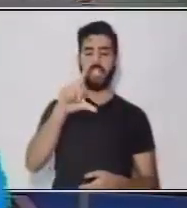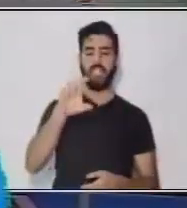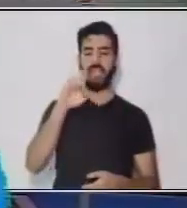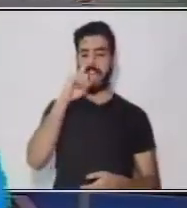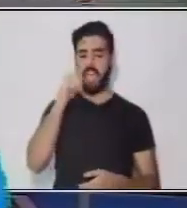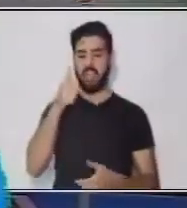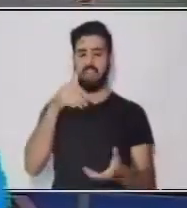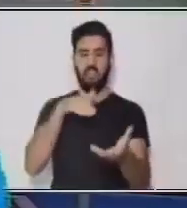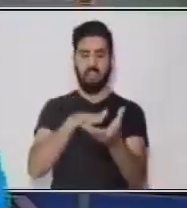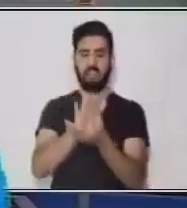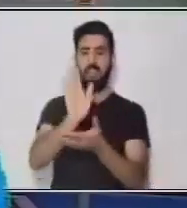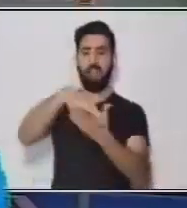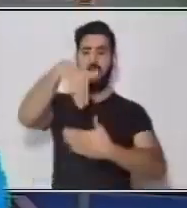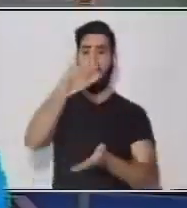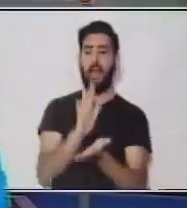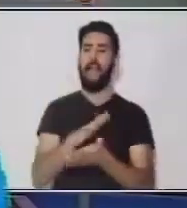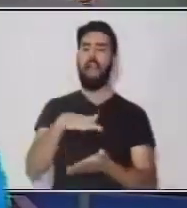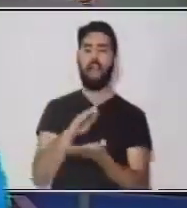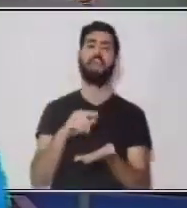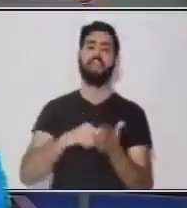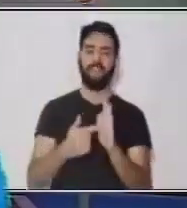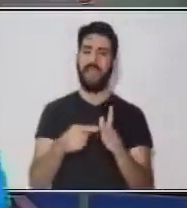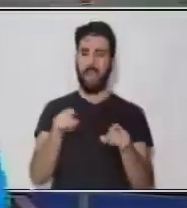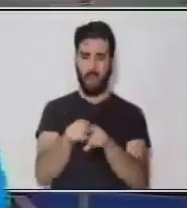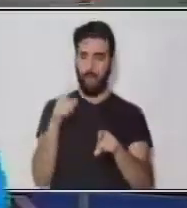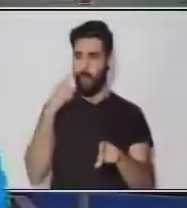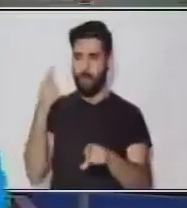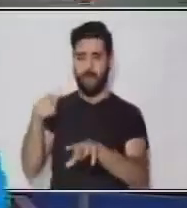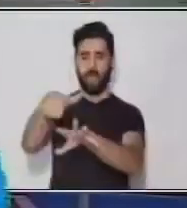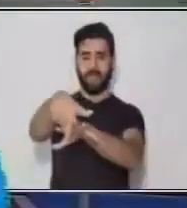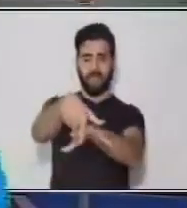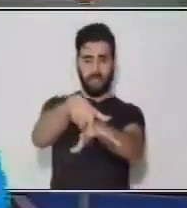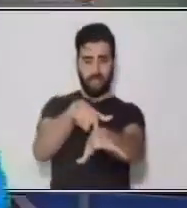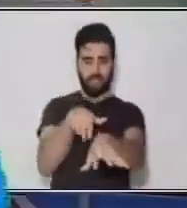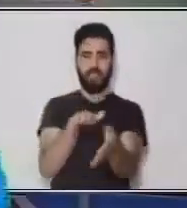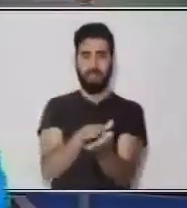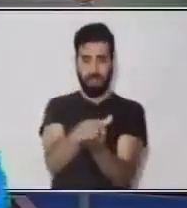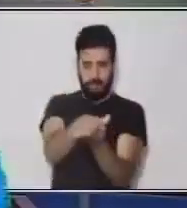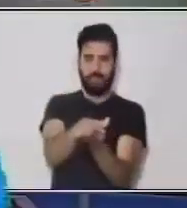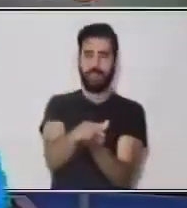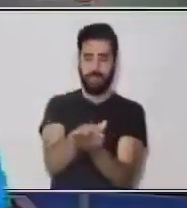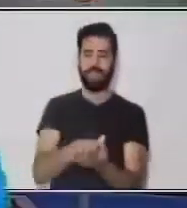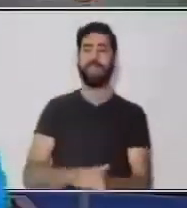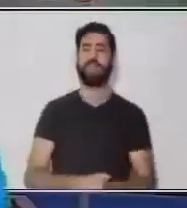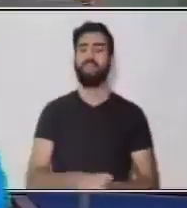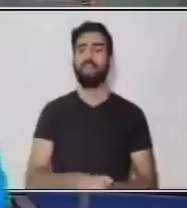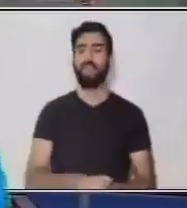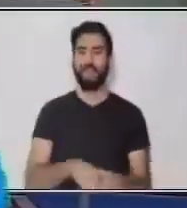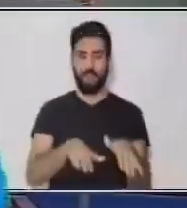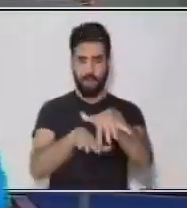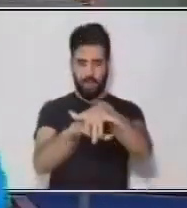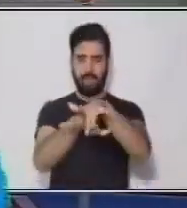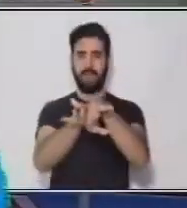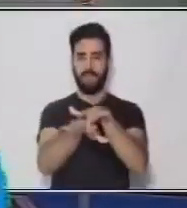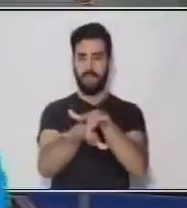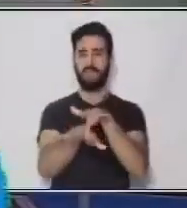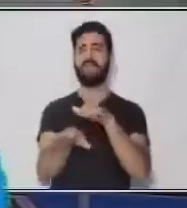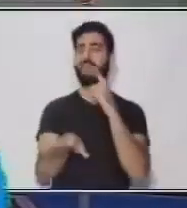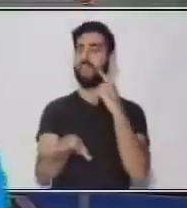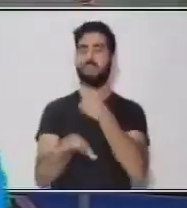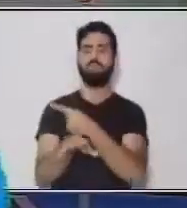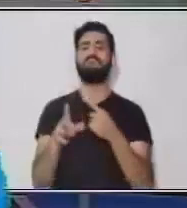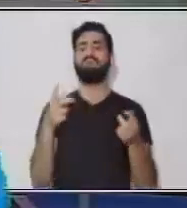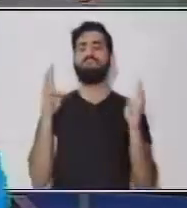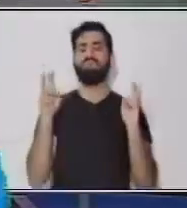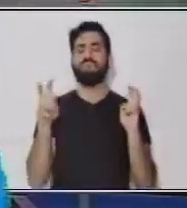como, o se pronuncia como, sandalias. Muy bien. Pero, ¿qué es lo que tienen que ver todas estas palabras con nuestro